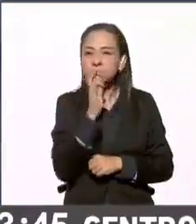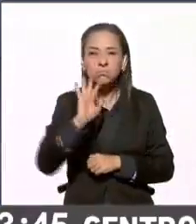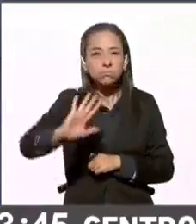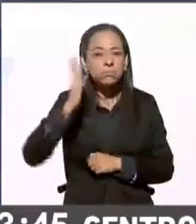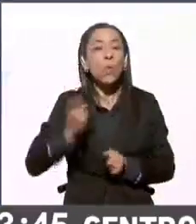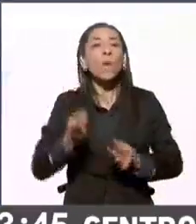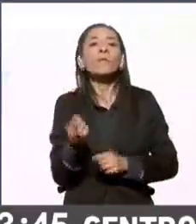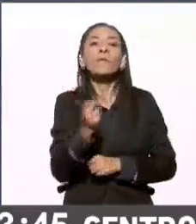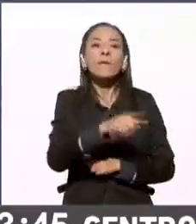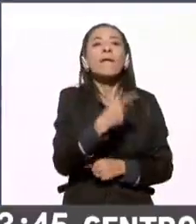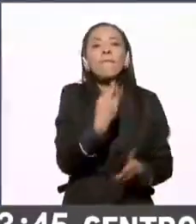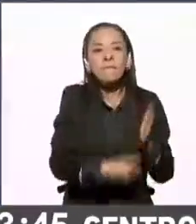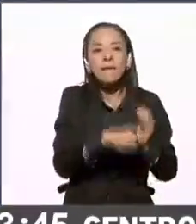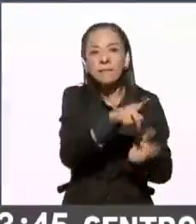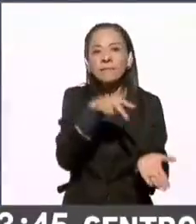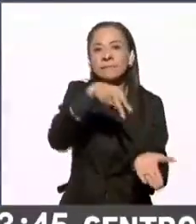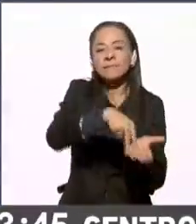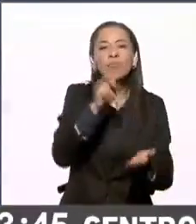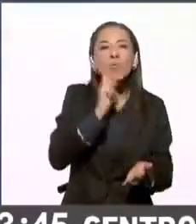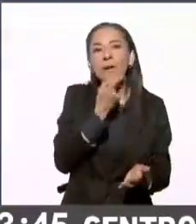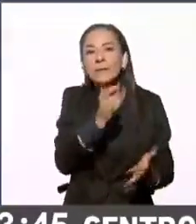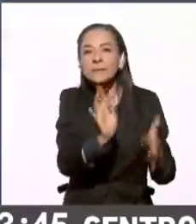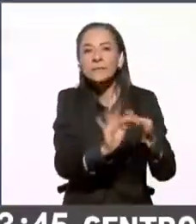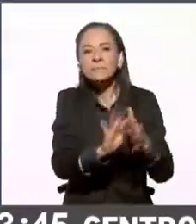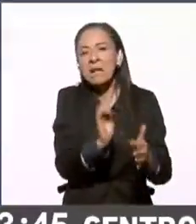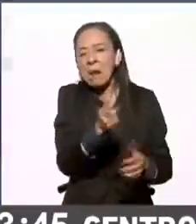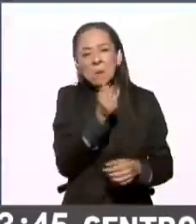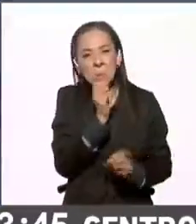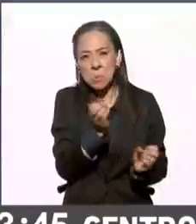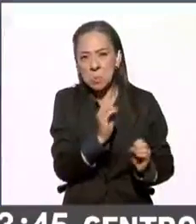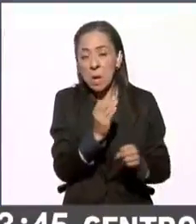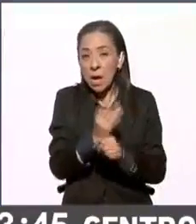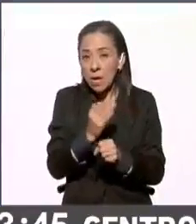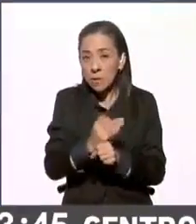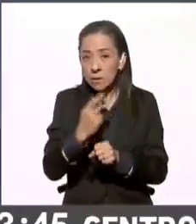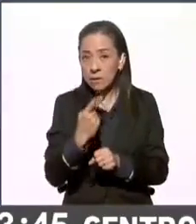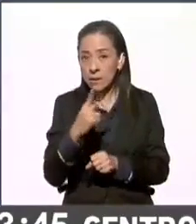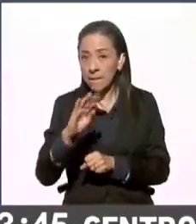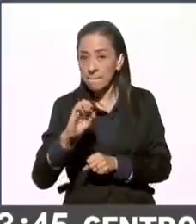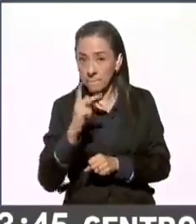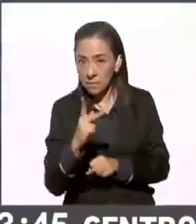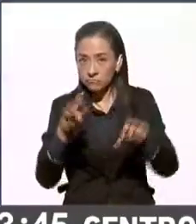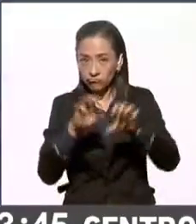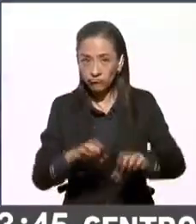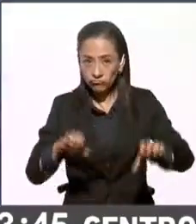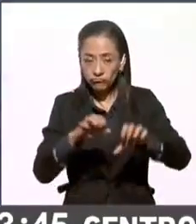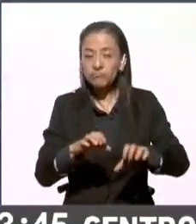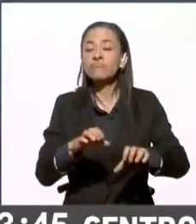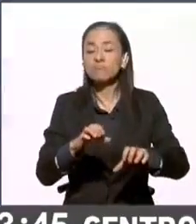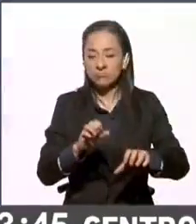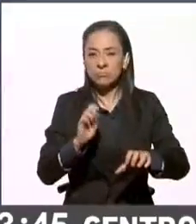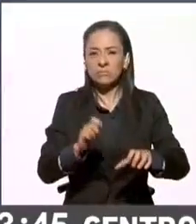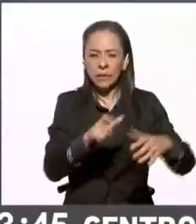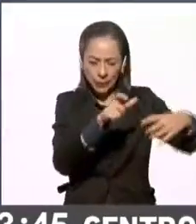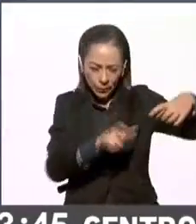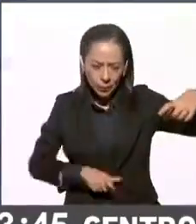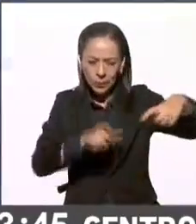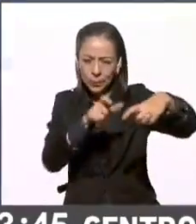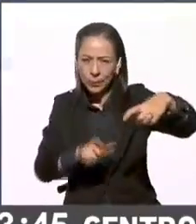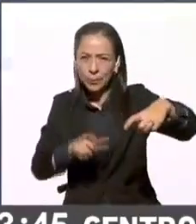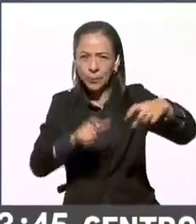otro lado, también añadir que a esta hora de la noche el PREP tiene registradas 18% de las actas